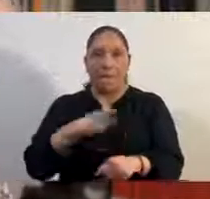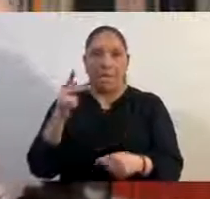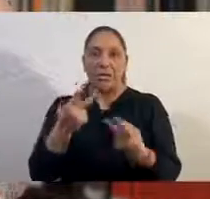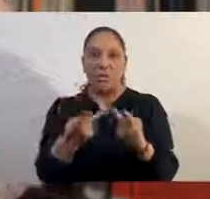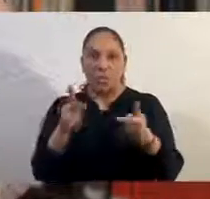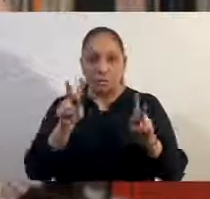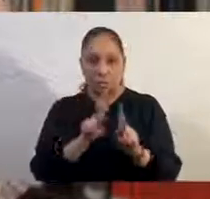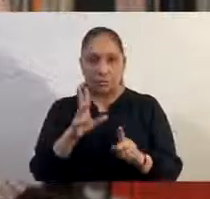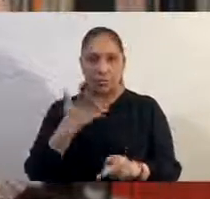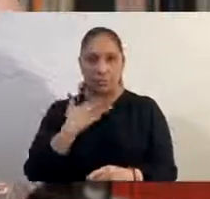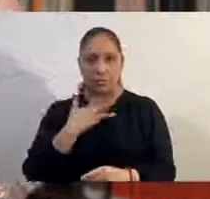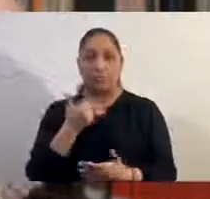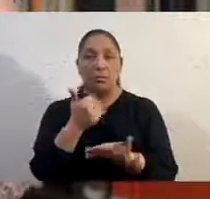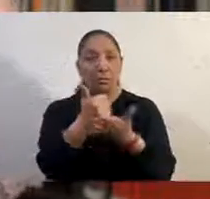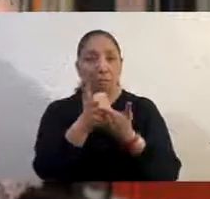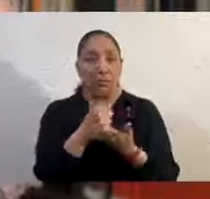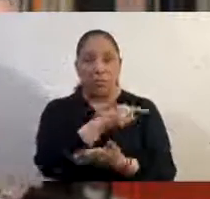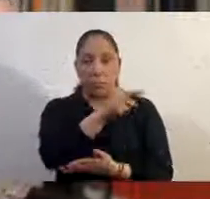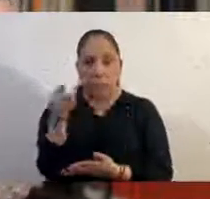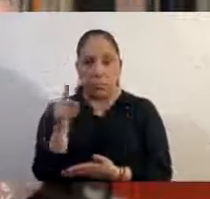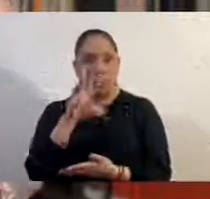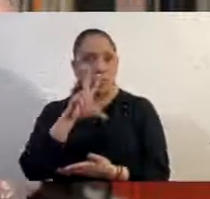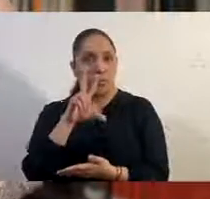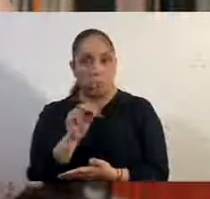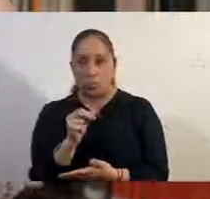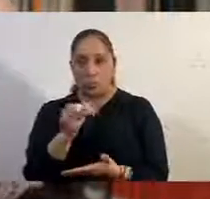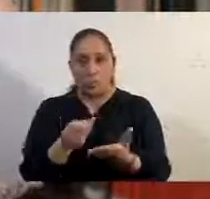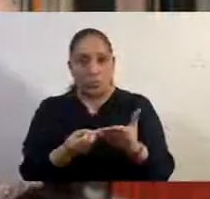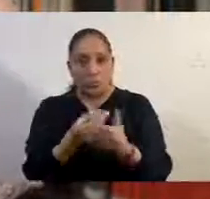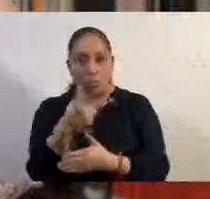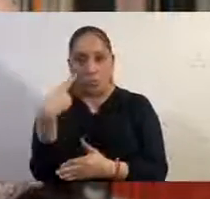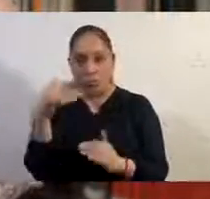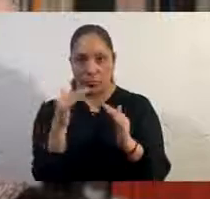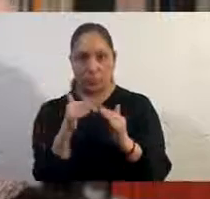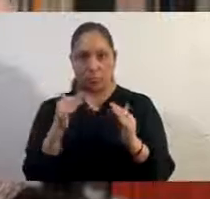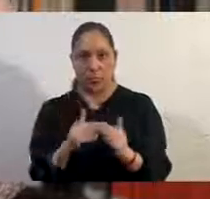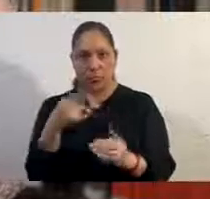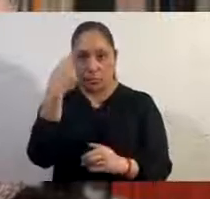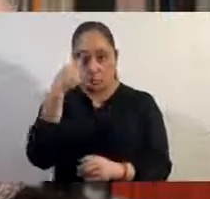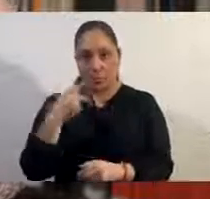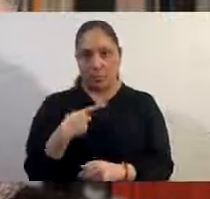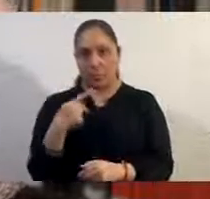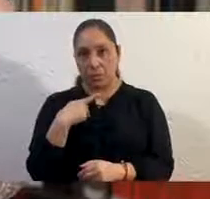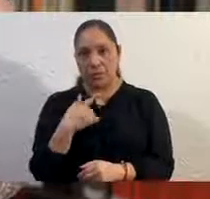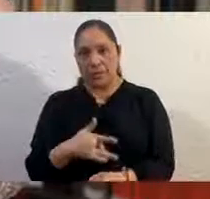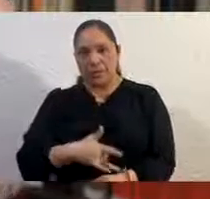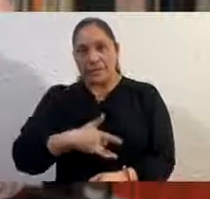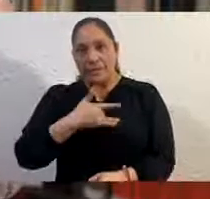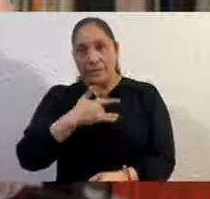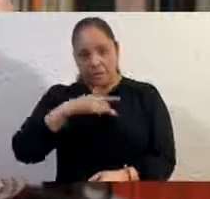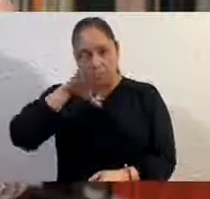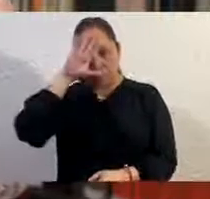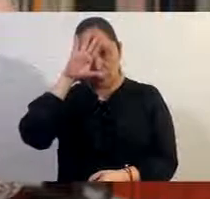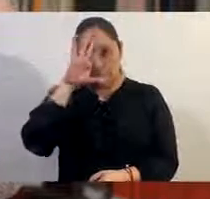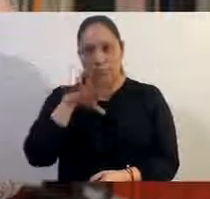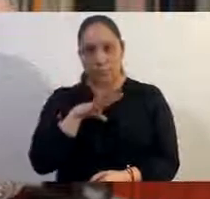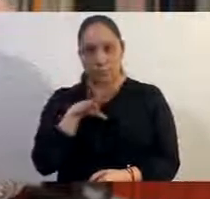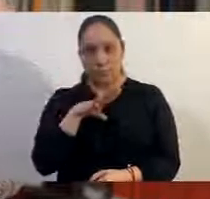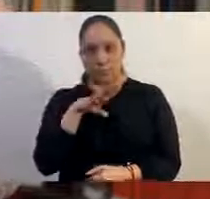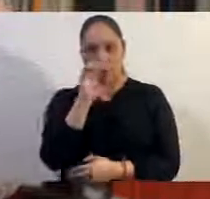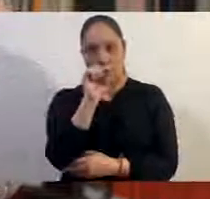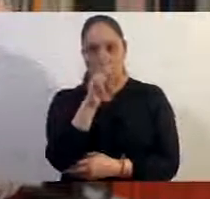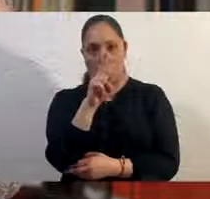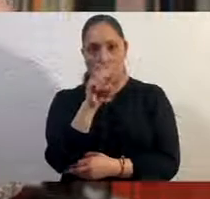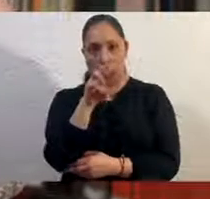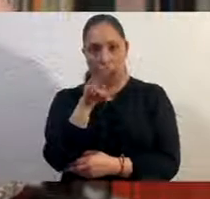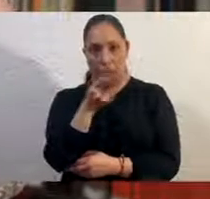no salgan de casa. Para las personas que tengan el menor síntoma de COVID-19 y las personas con las que hayan